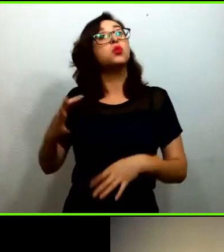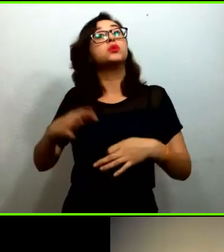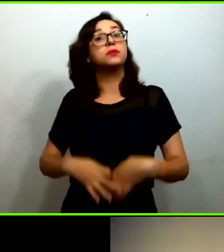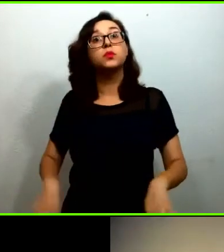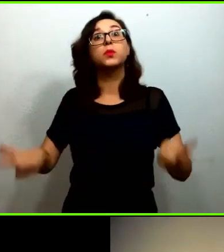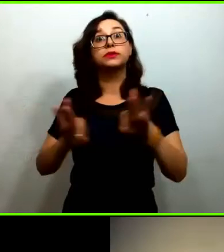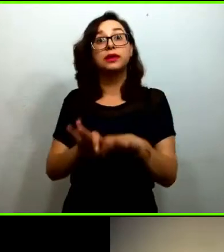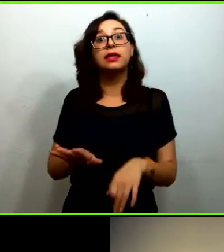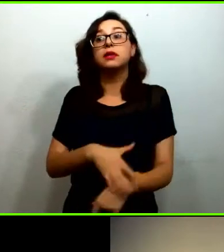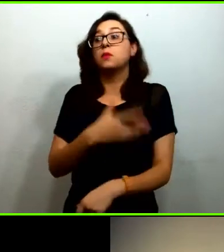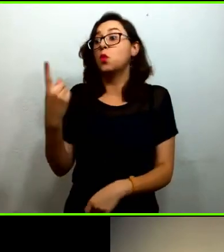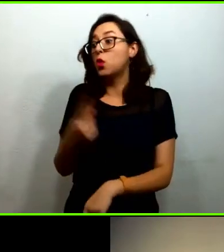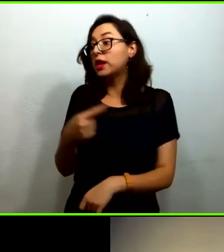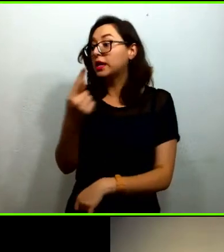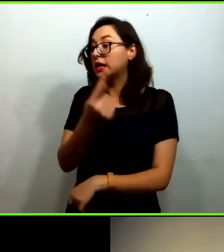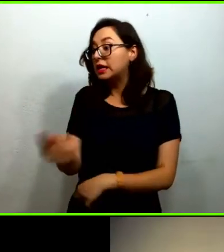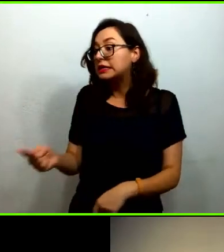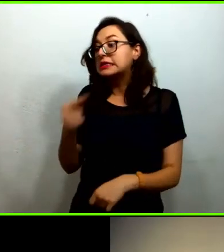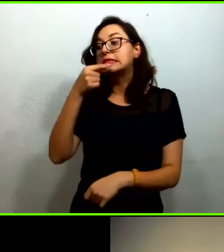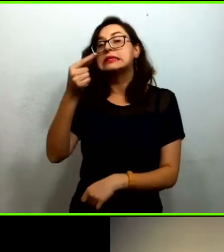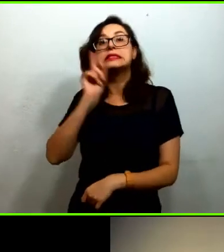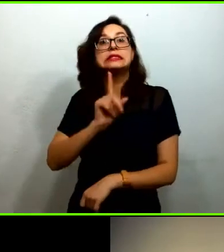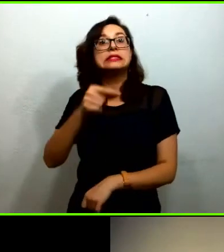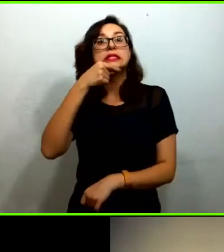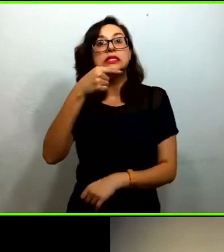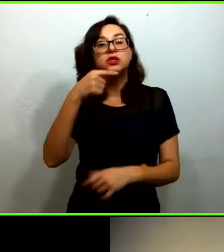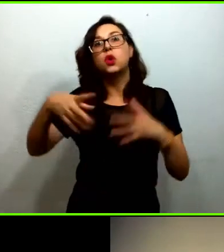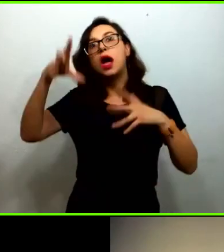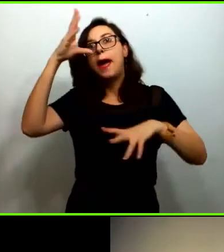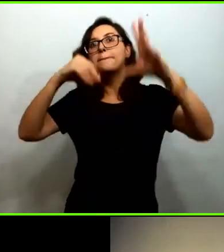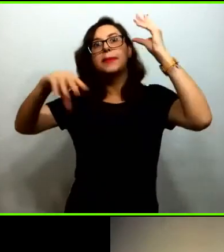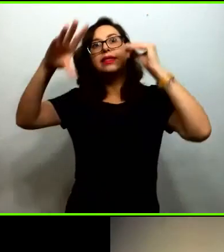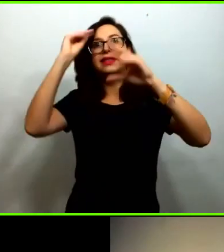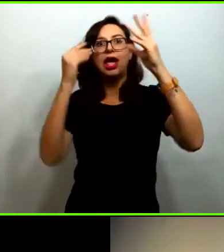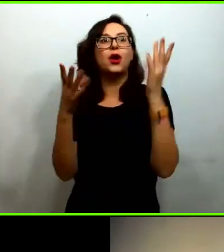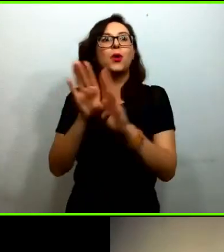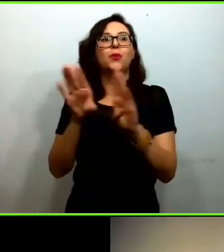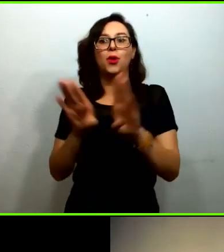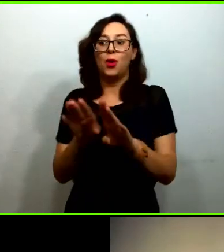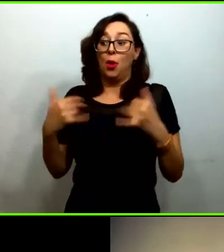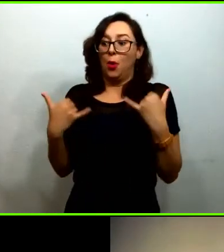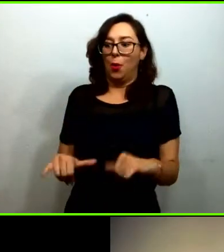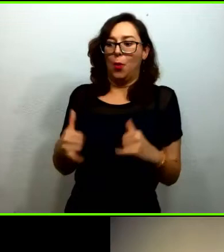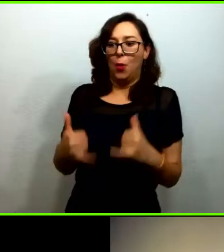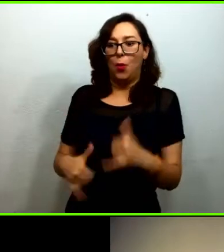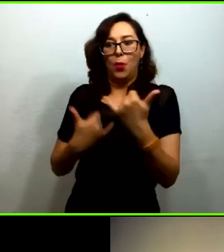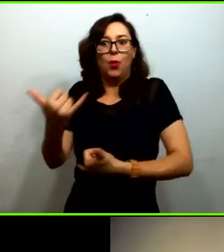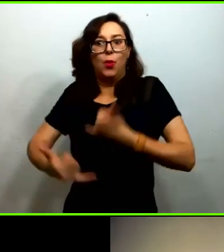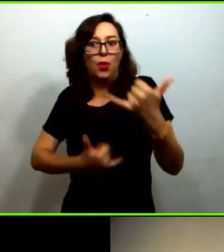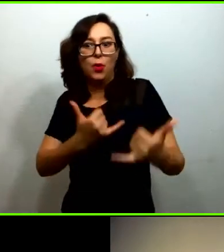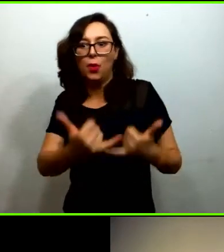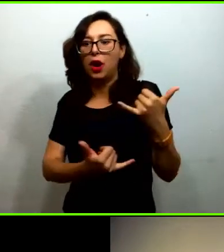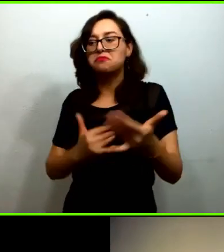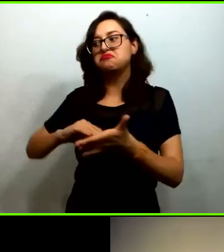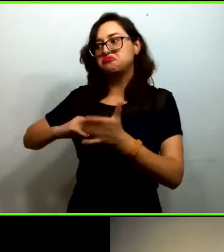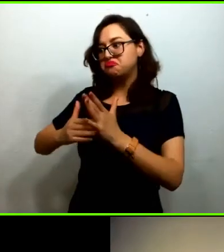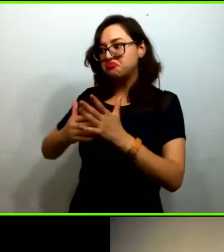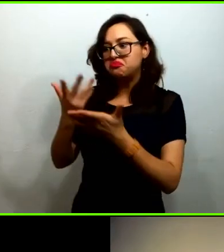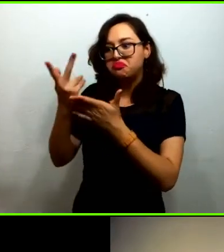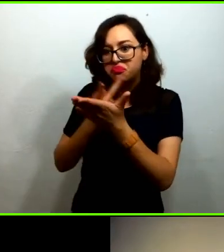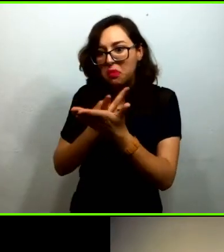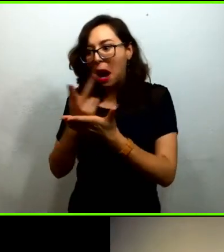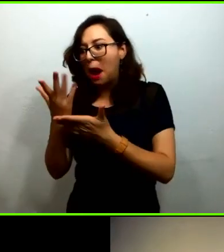la forma favorita que tiene el cerebro de los niños de aprender así que aplaudo esa estrategia y también me pareció